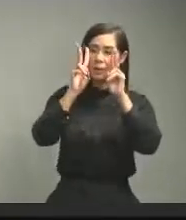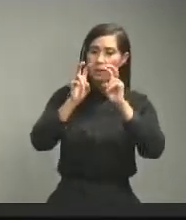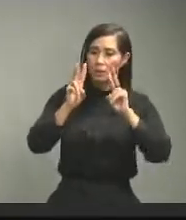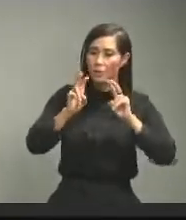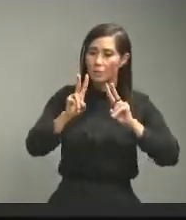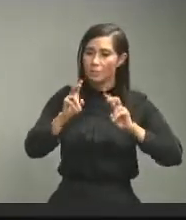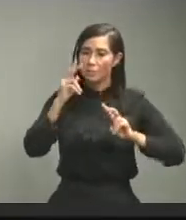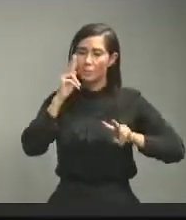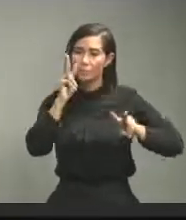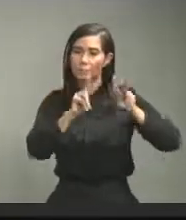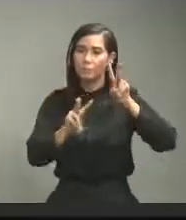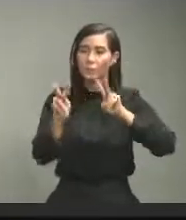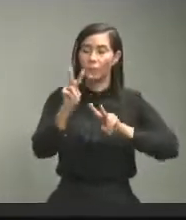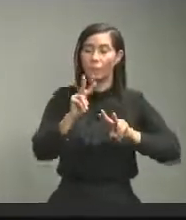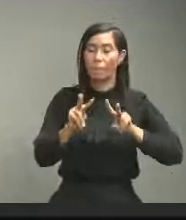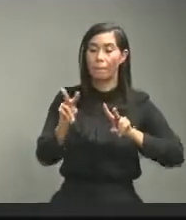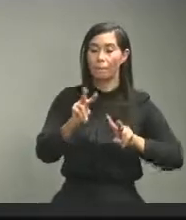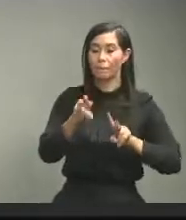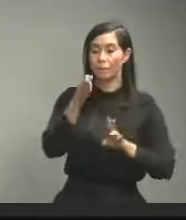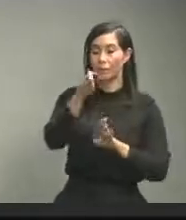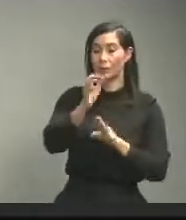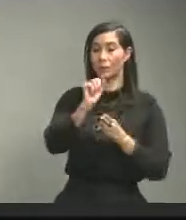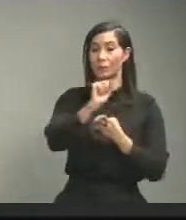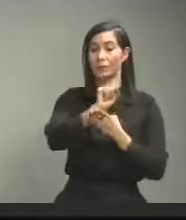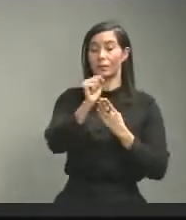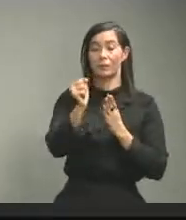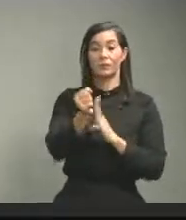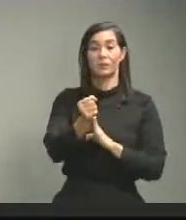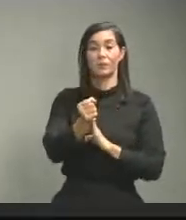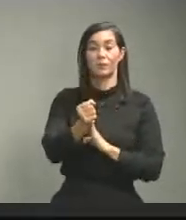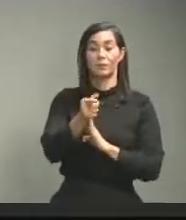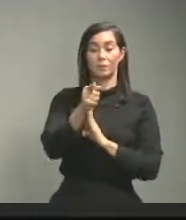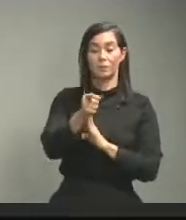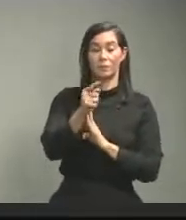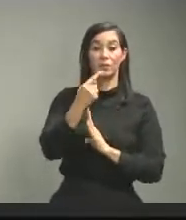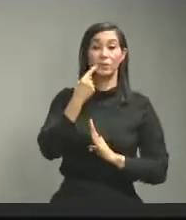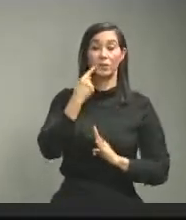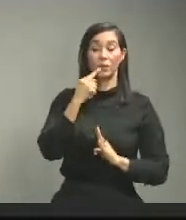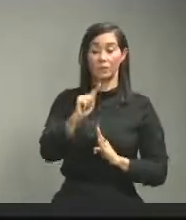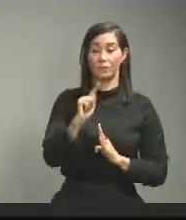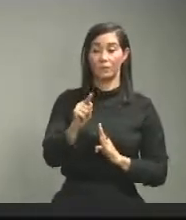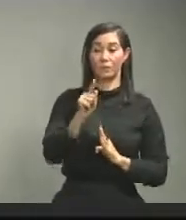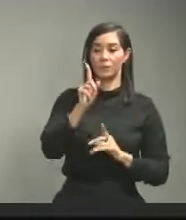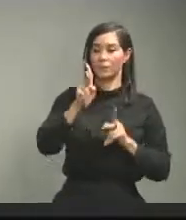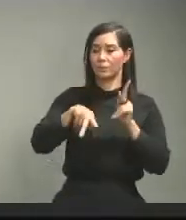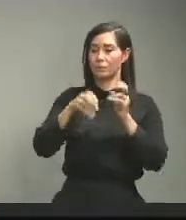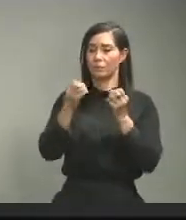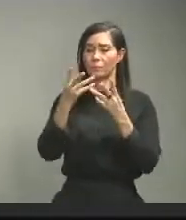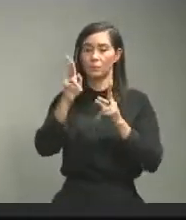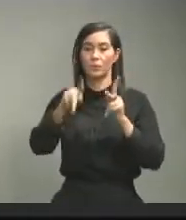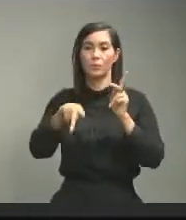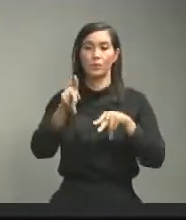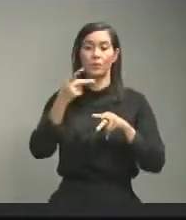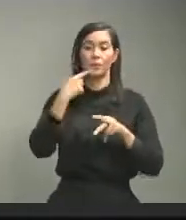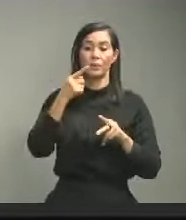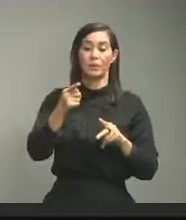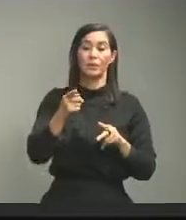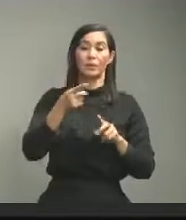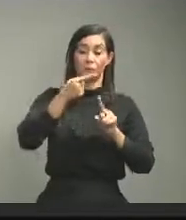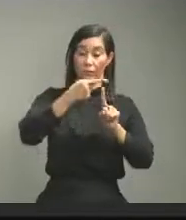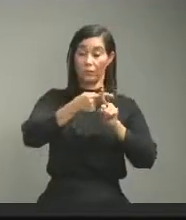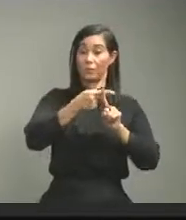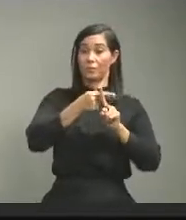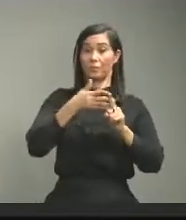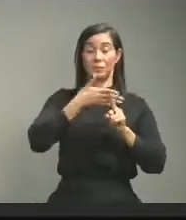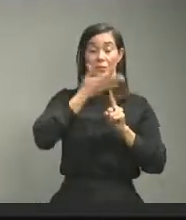investigación respecto a esta situación porque realmente estas son las denuncias que hemos obtenido de varias personas que han salido positivas